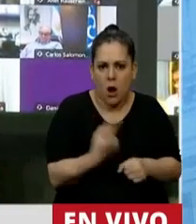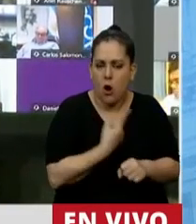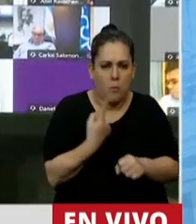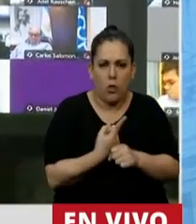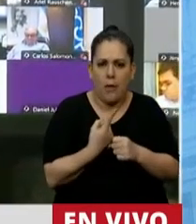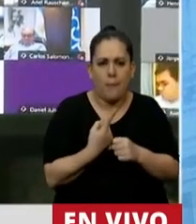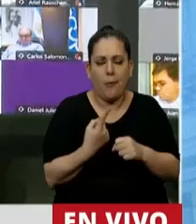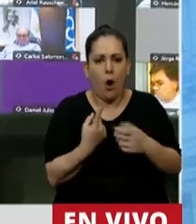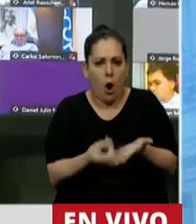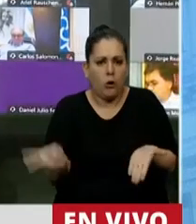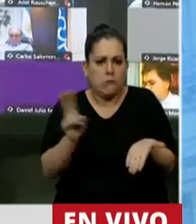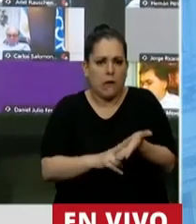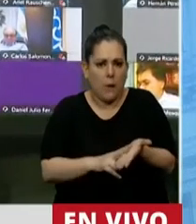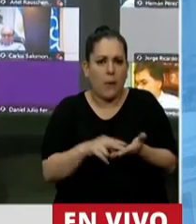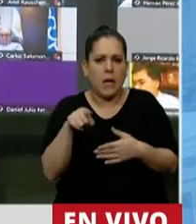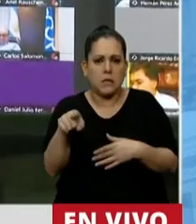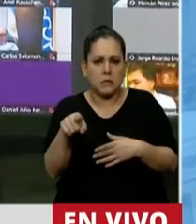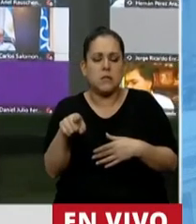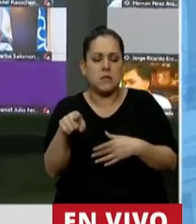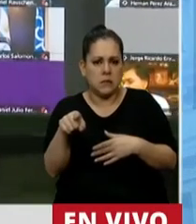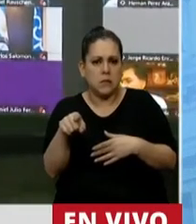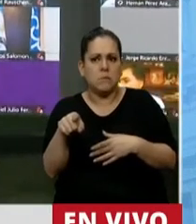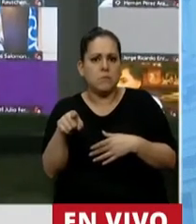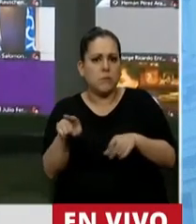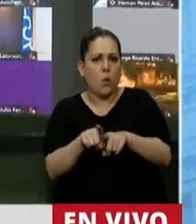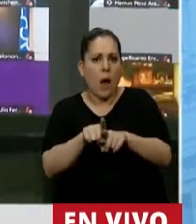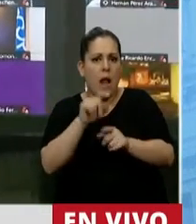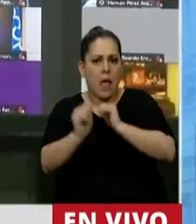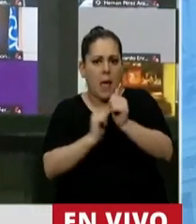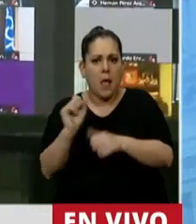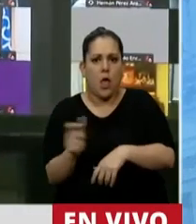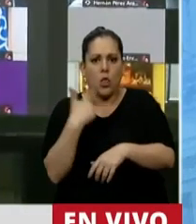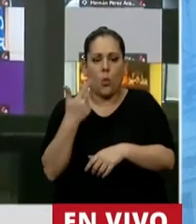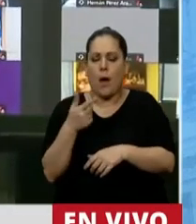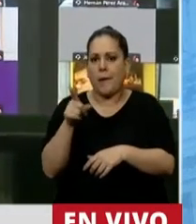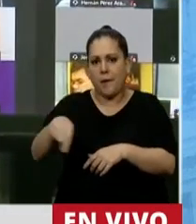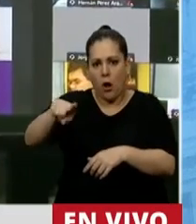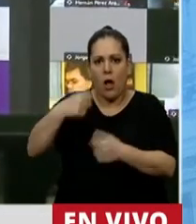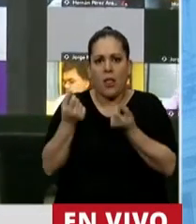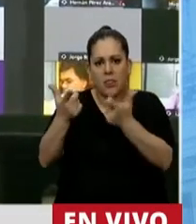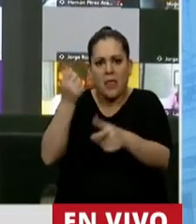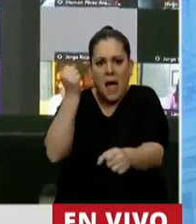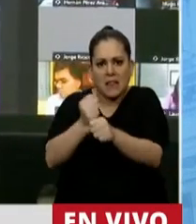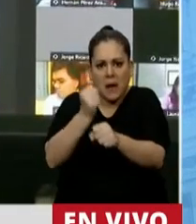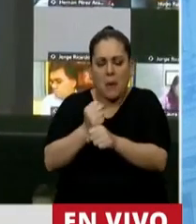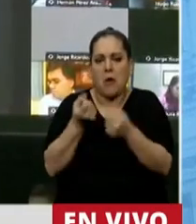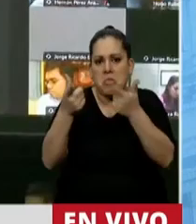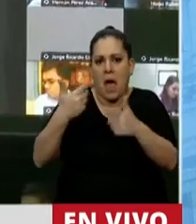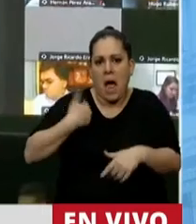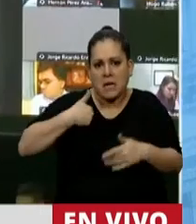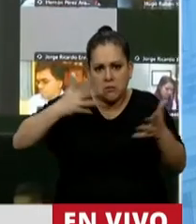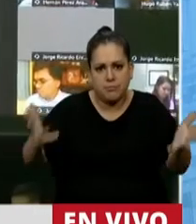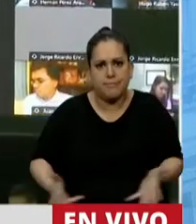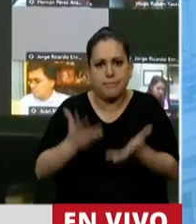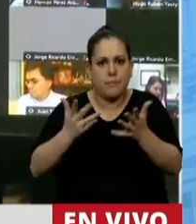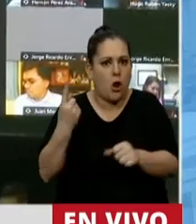nuevamente a caer sobre aquel empresario y sobre aquellos que generan una Argentina que, como